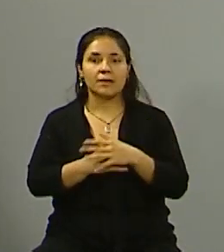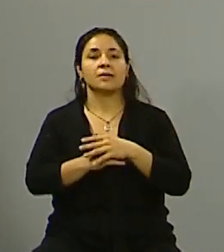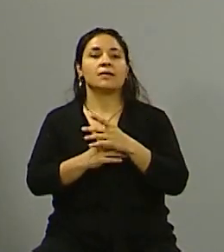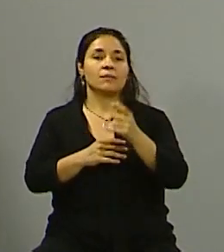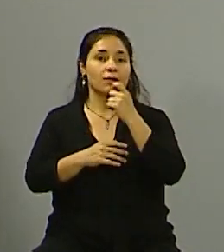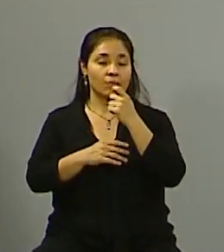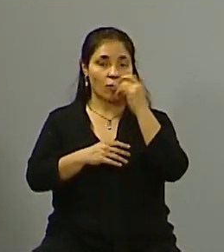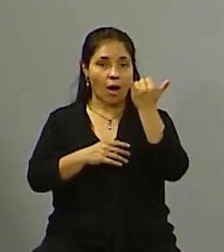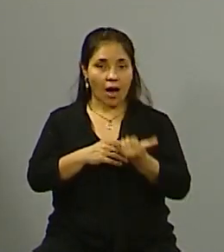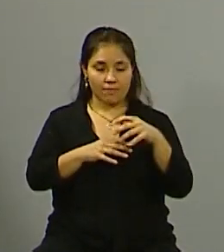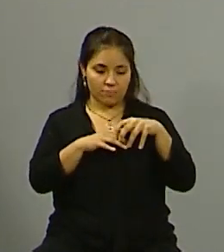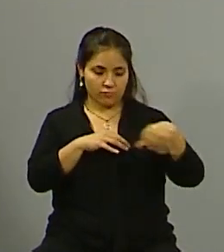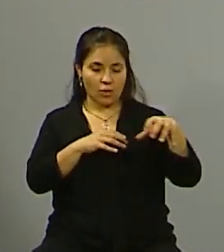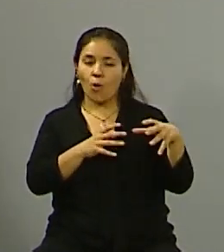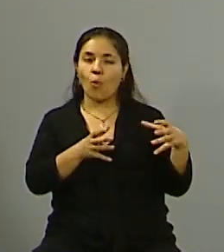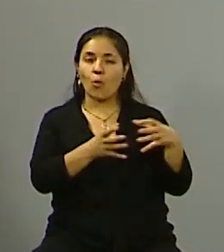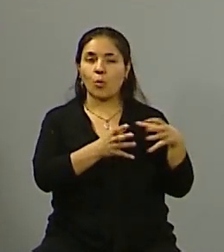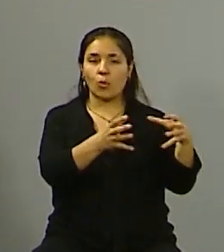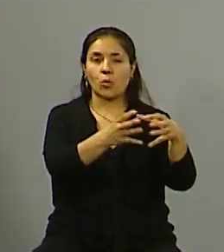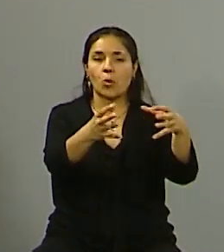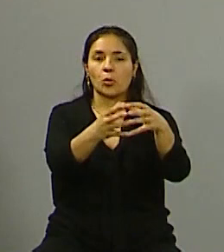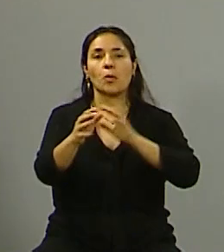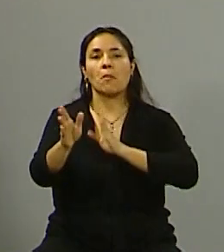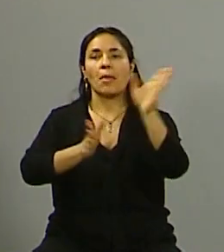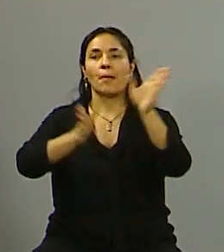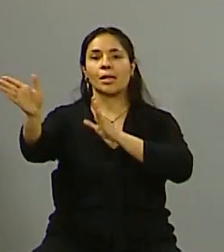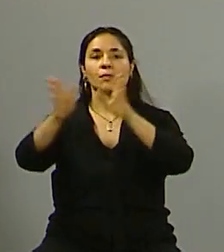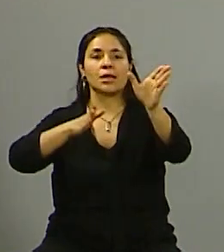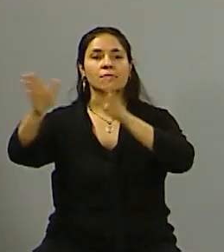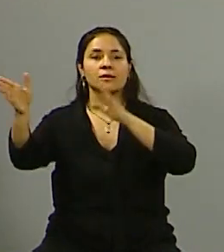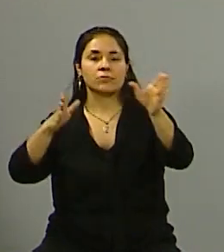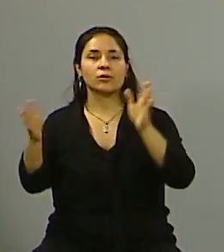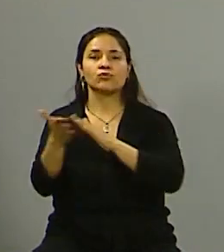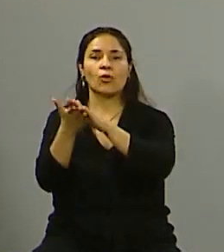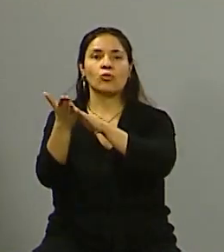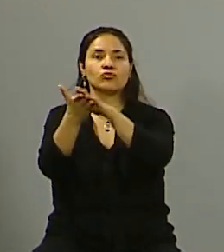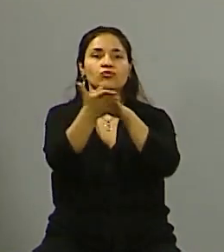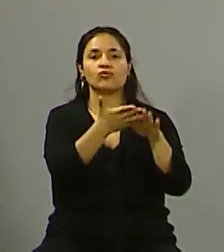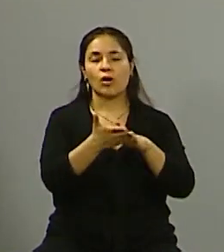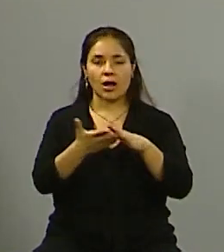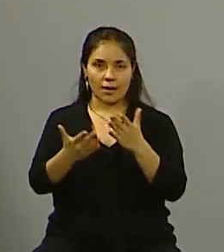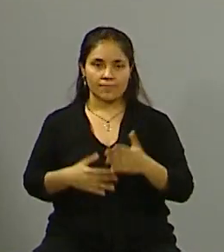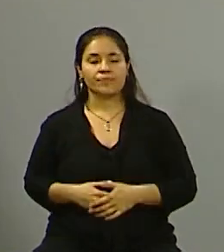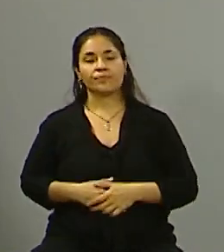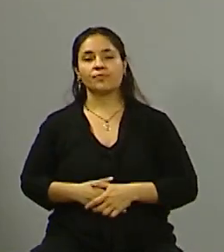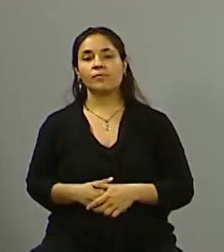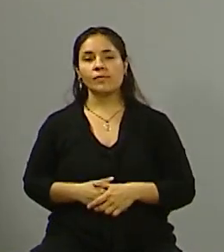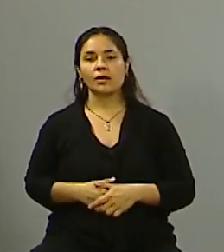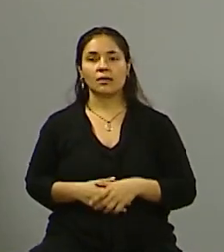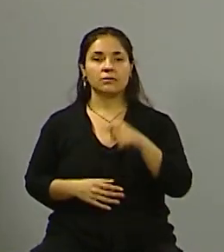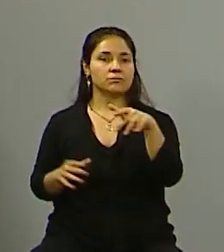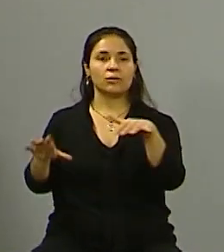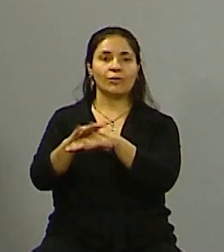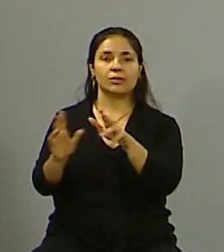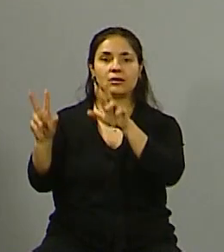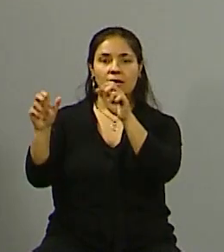para poder dar cada vez más respuestas a esas necesidades. Diego, acabas de decir algo con